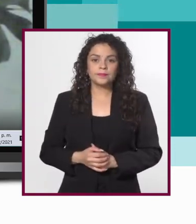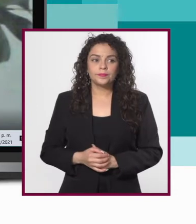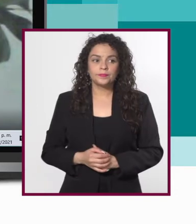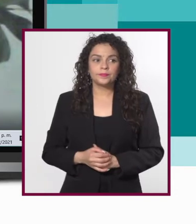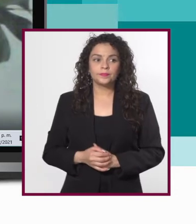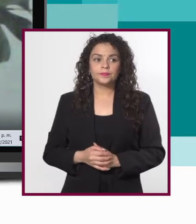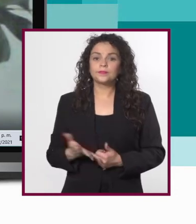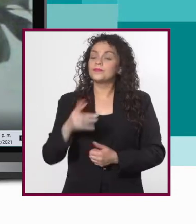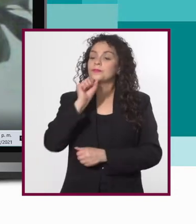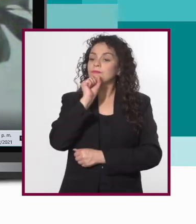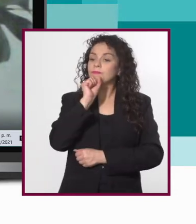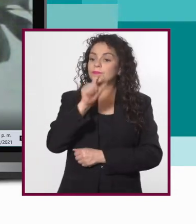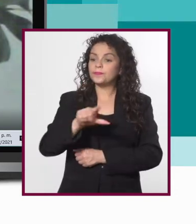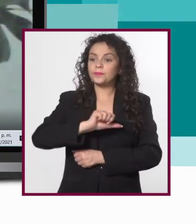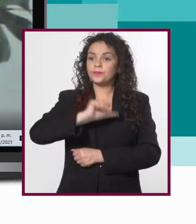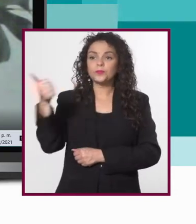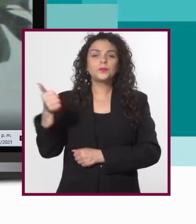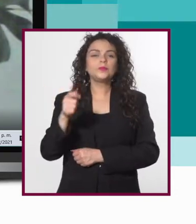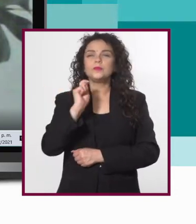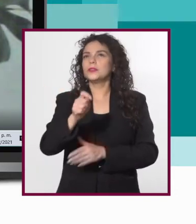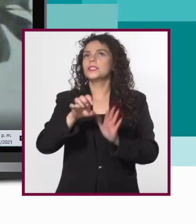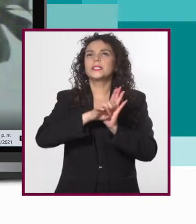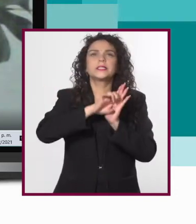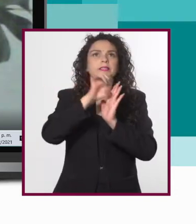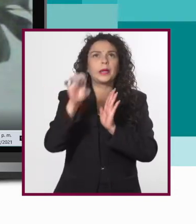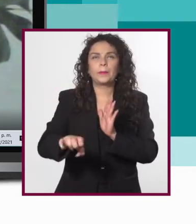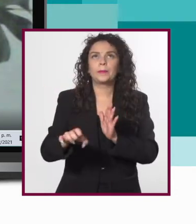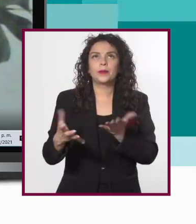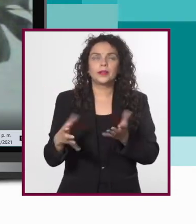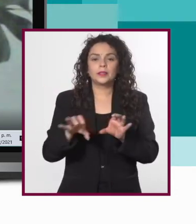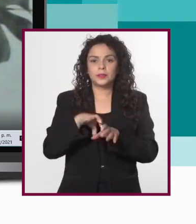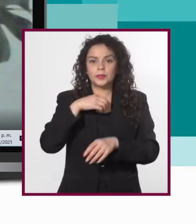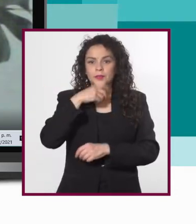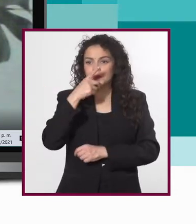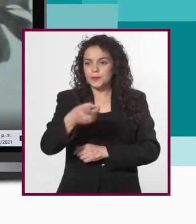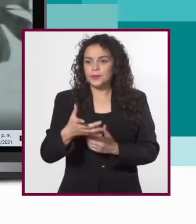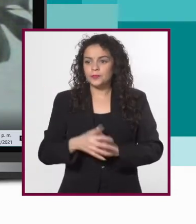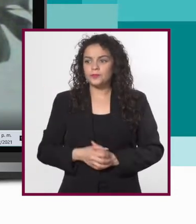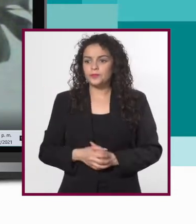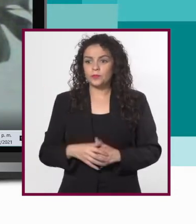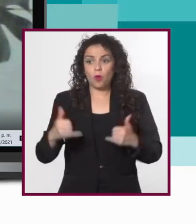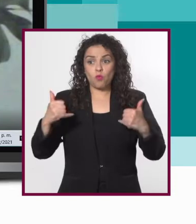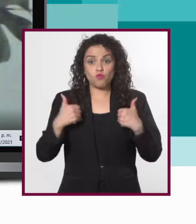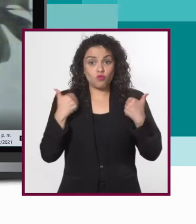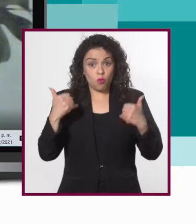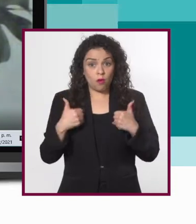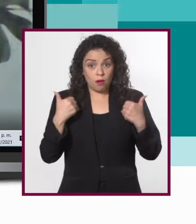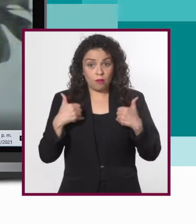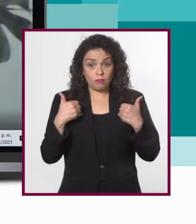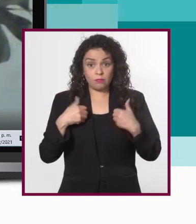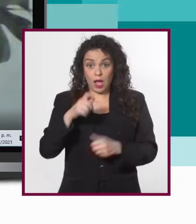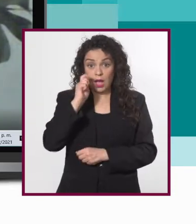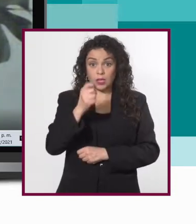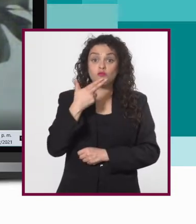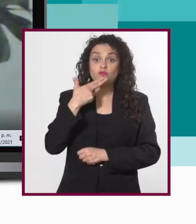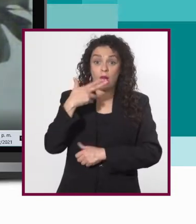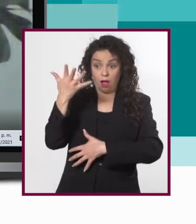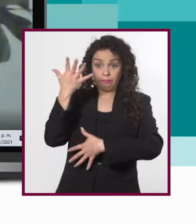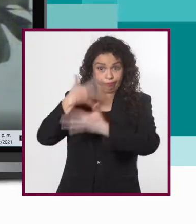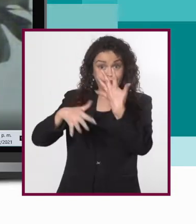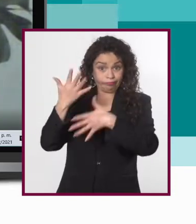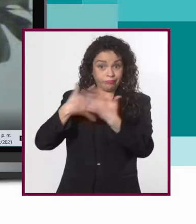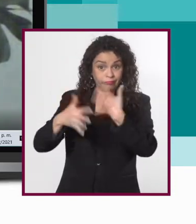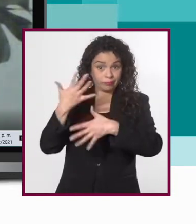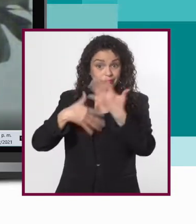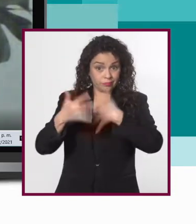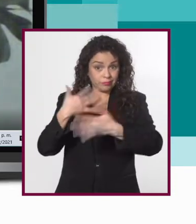Y la otra, por ejemplo, en los chavos, la gente con lengua